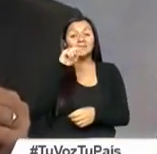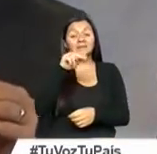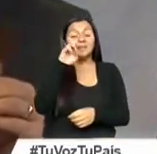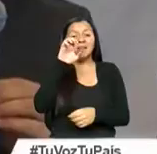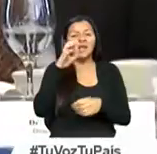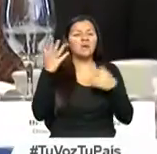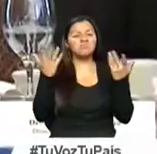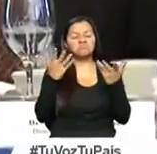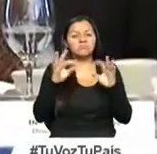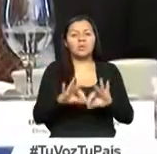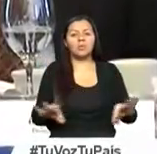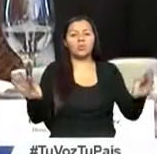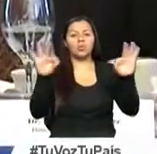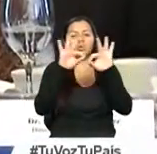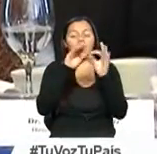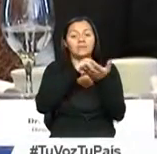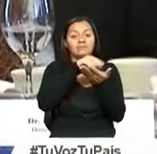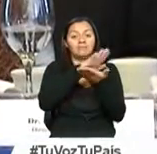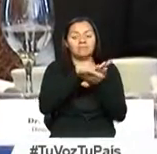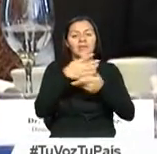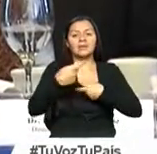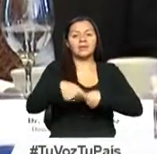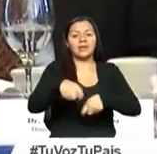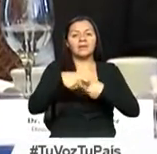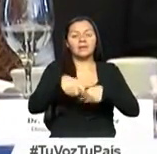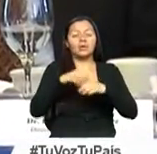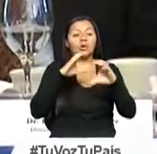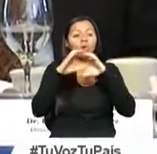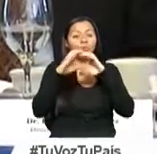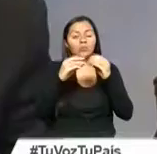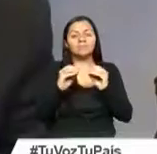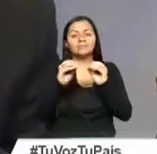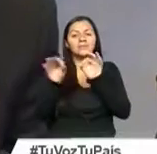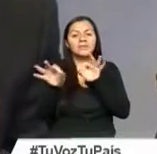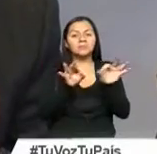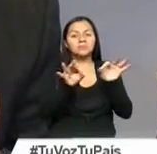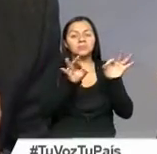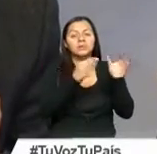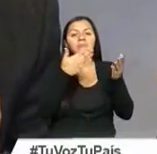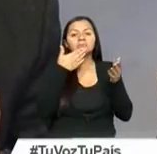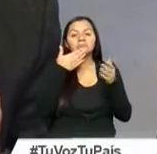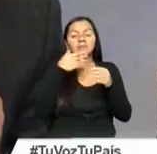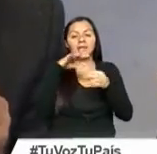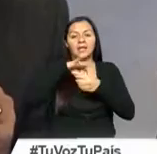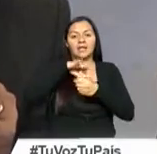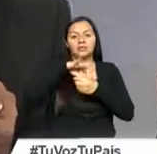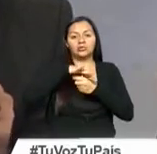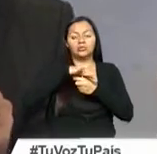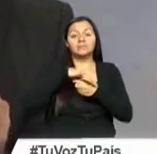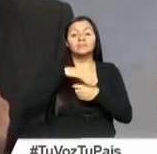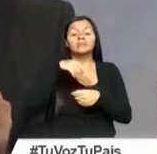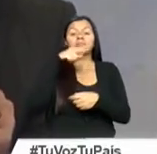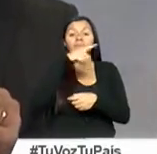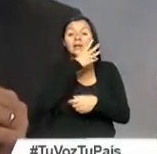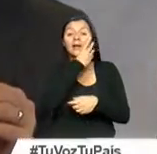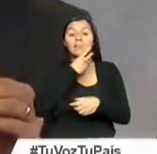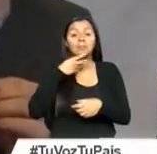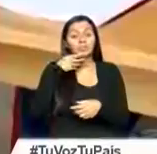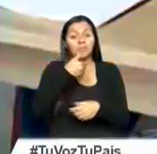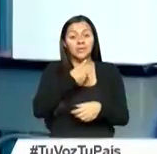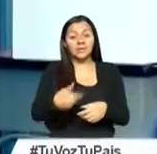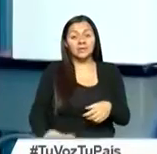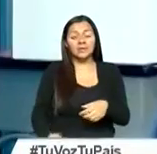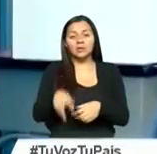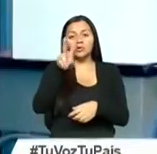resaltó que se realizarán taderes con los medios para explicar sobre la promoción electoral. De acuerdo con Pozo, el calendario para las elecciones de